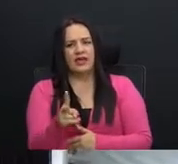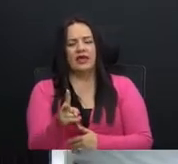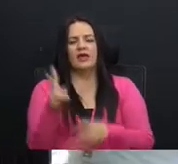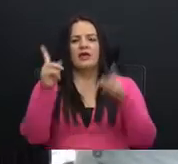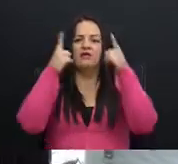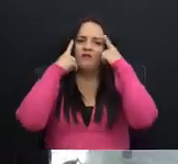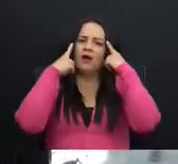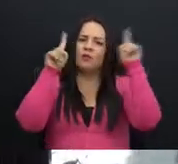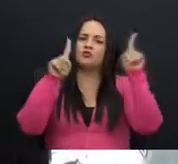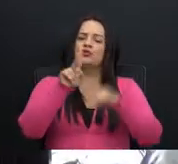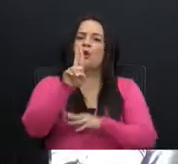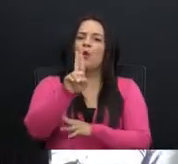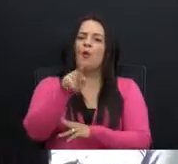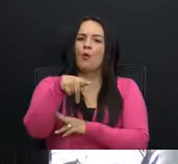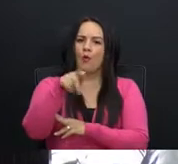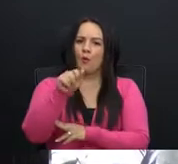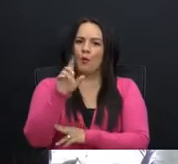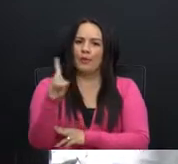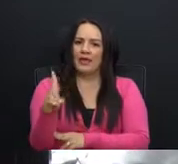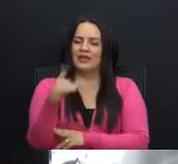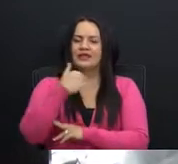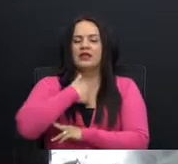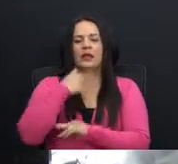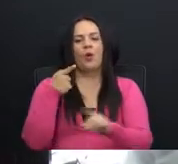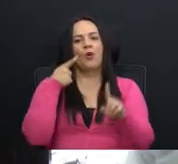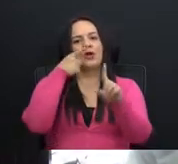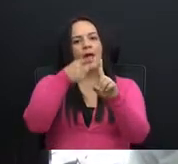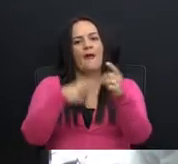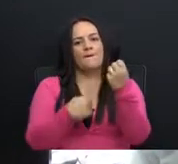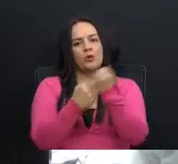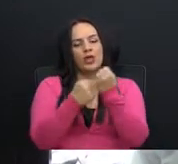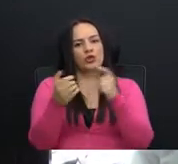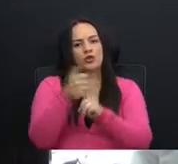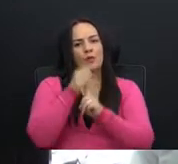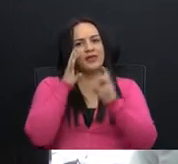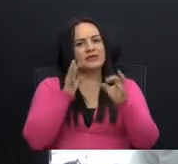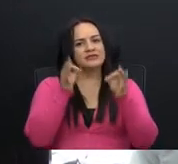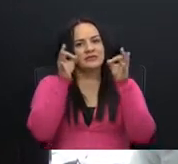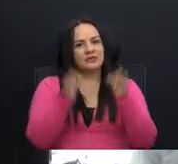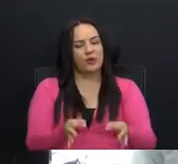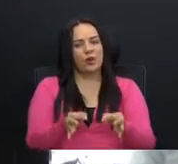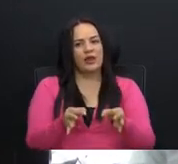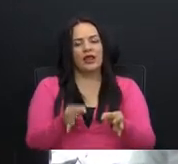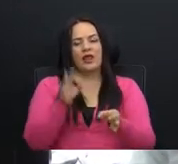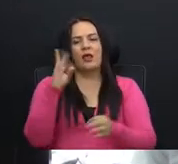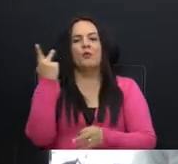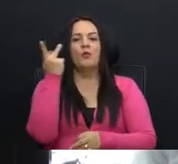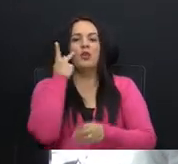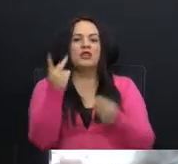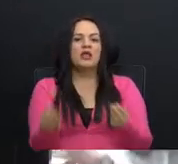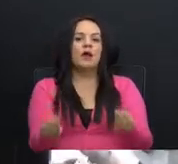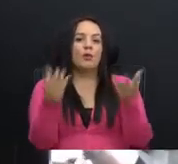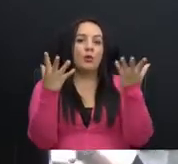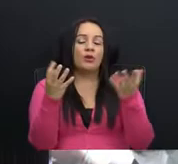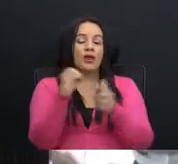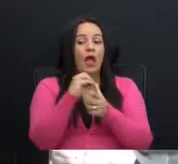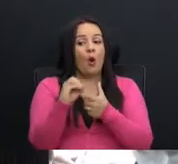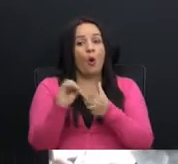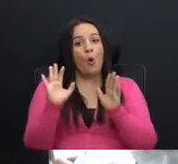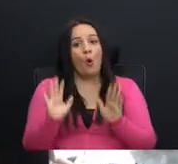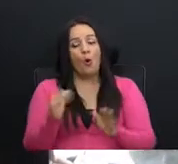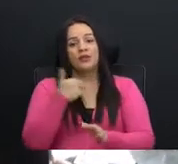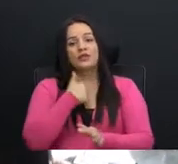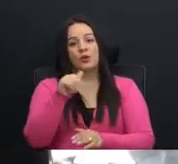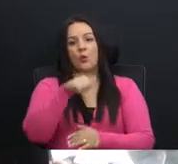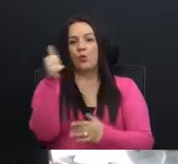famosa UPAP tenía como objetivo apoyar la toma de decisiones en política pública o más bien tendría otros